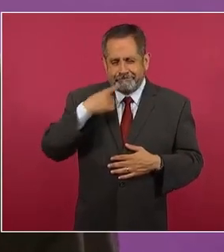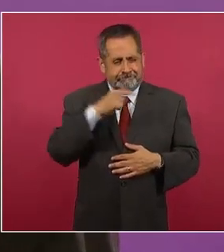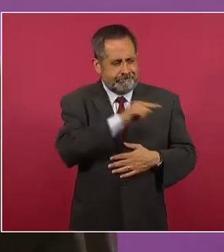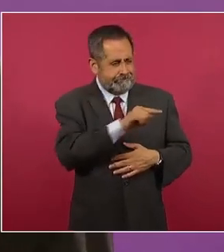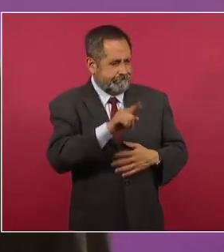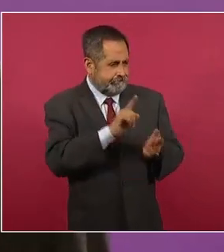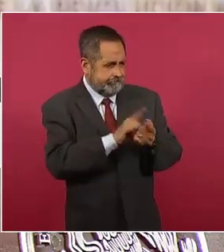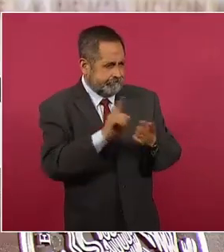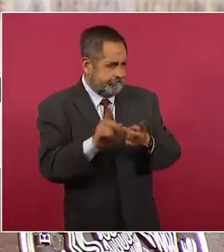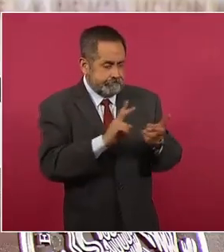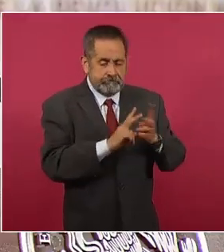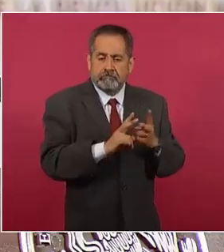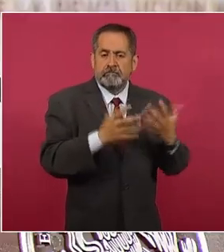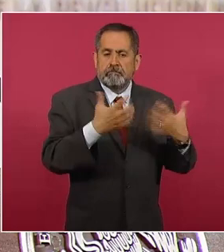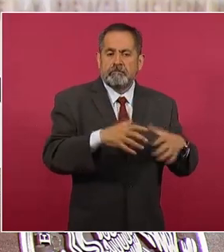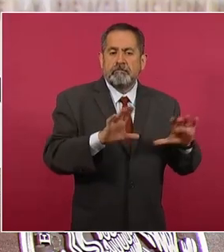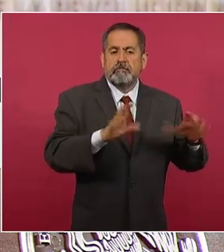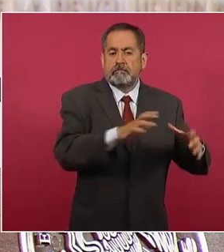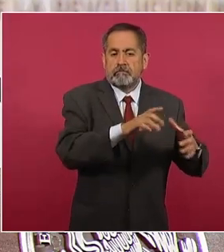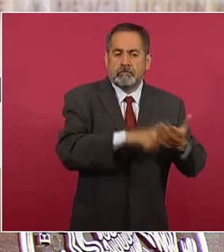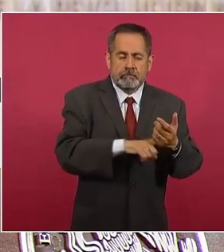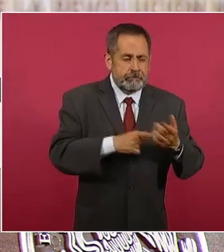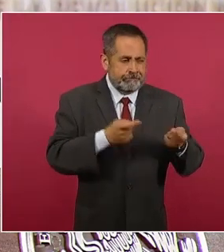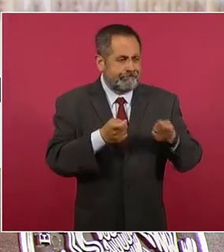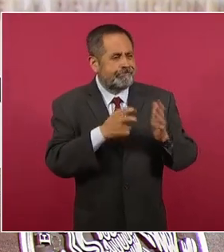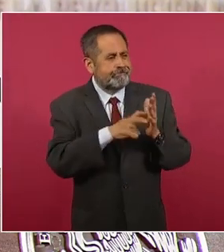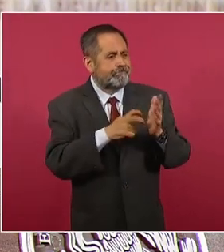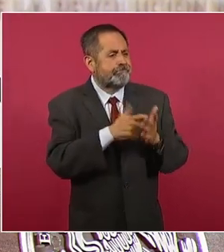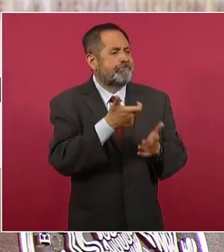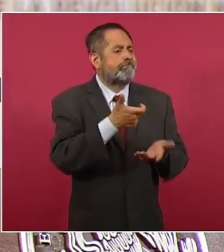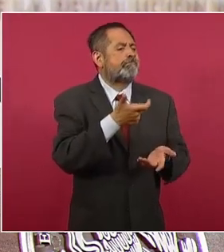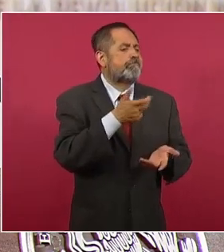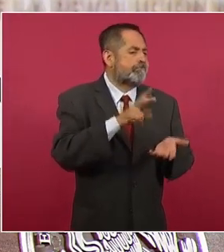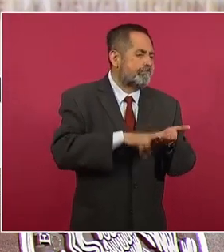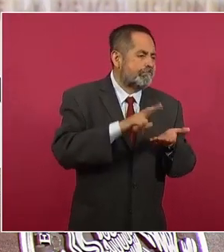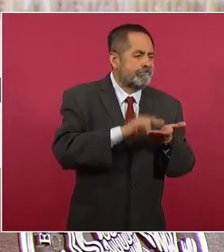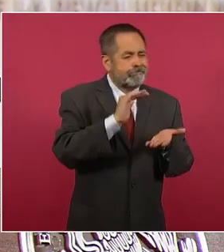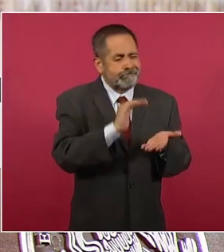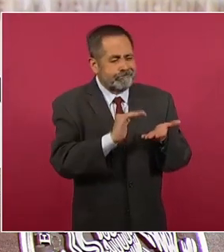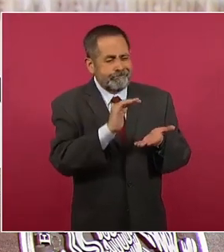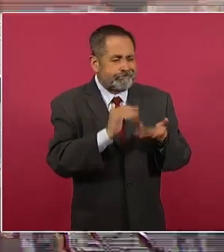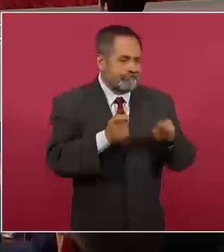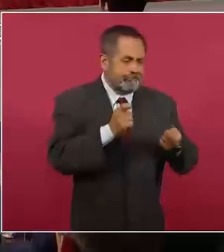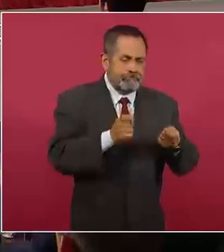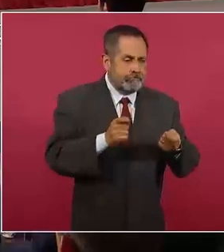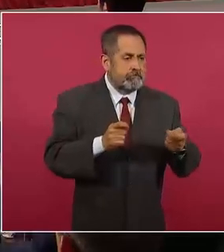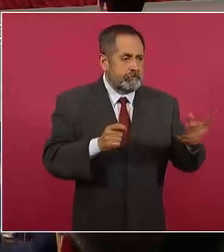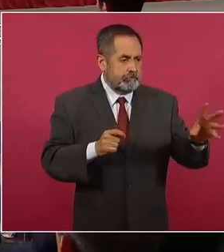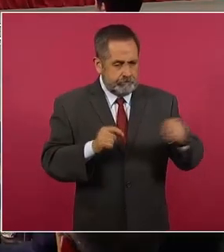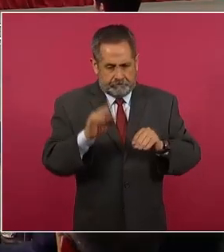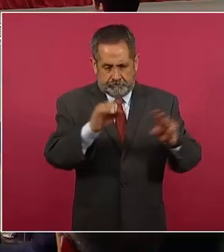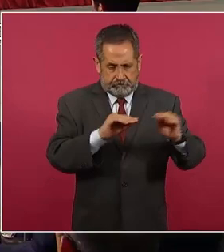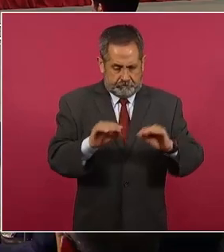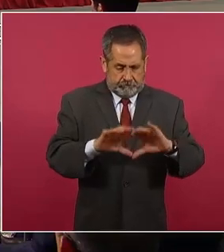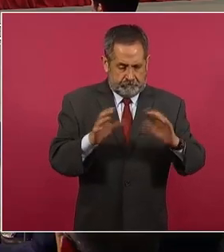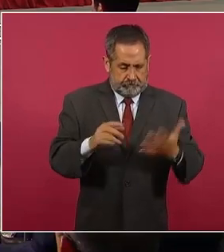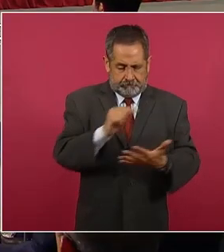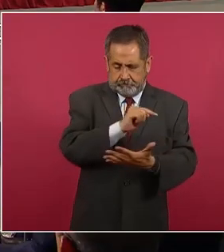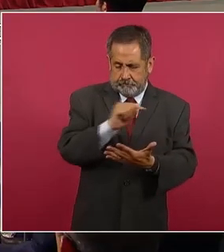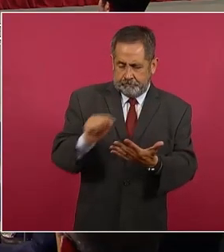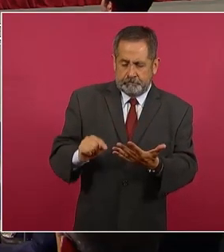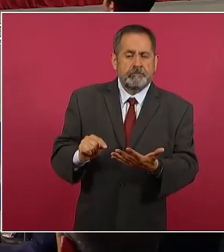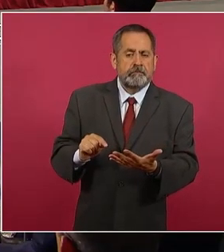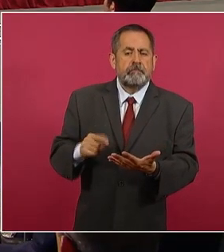aquí, y la industria ajustando su oferta para esta canasta básica para